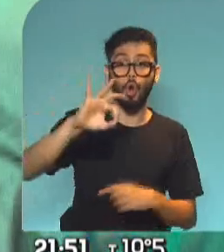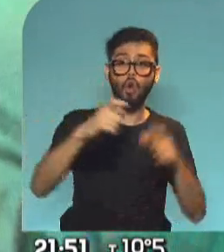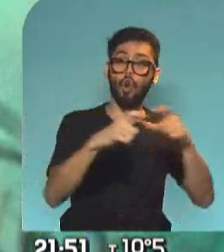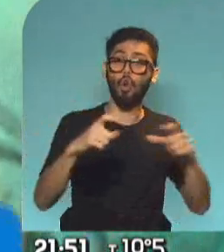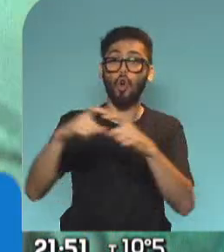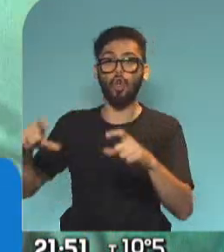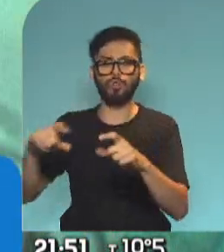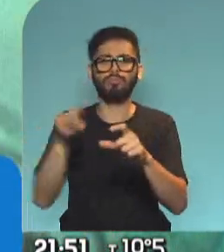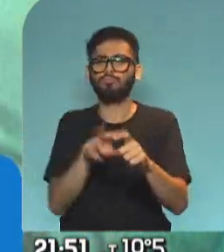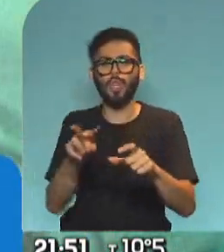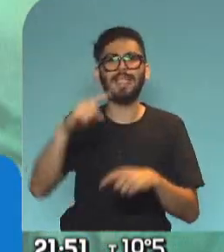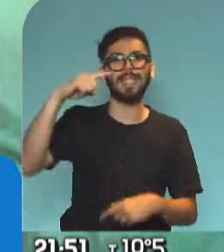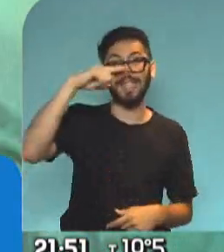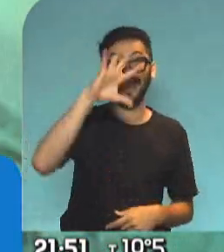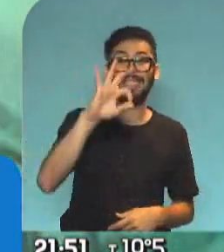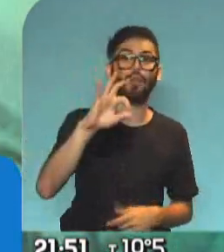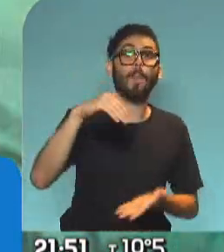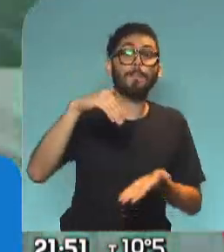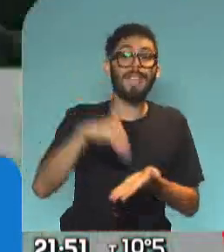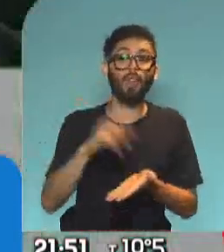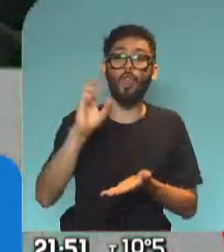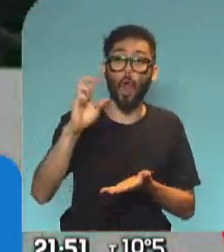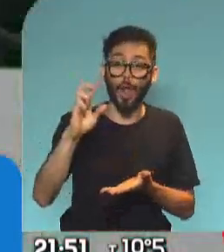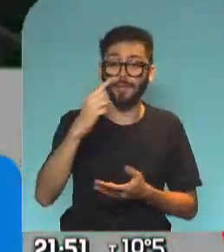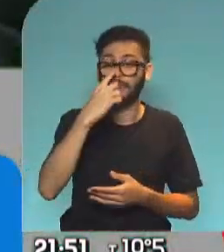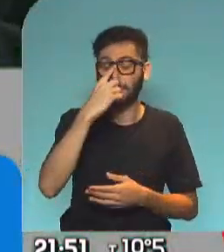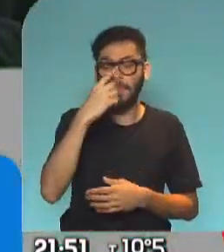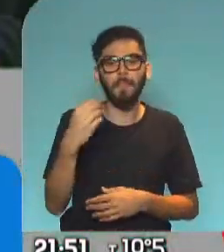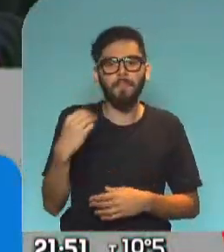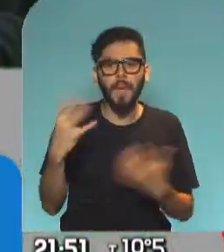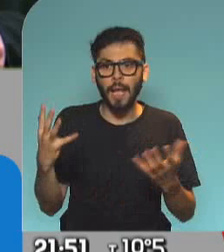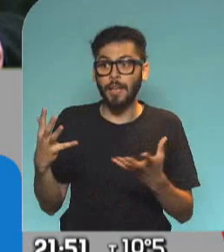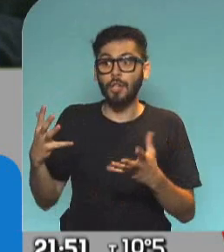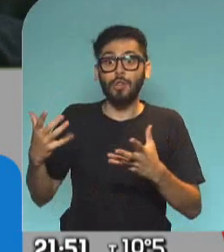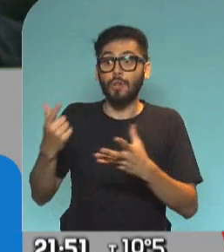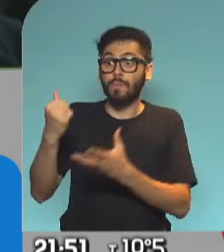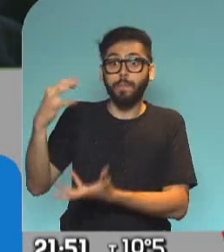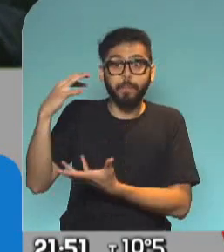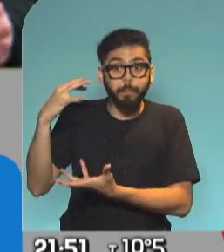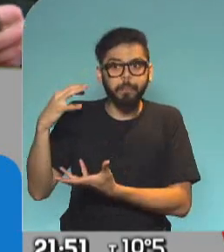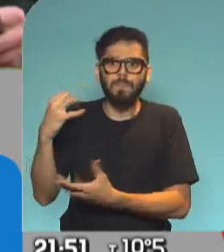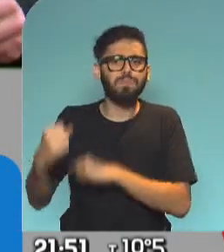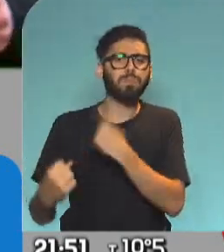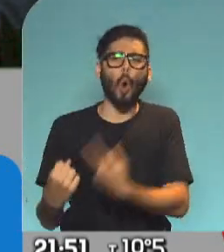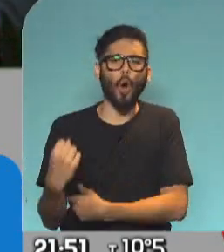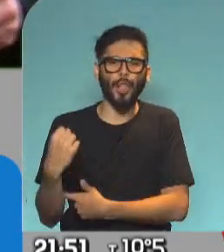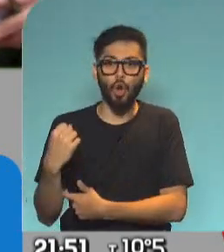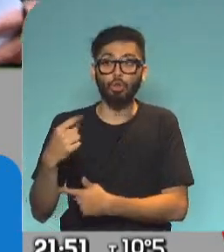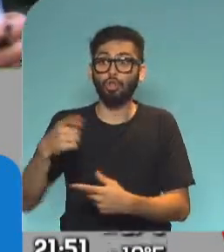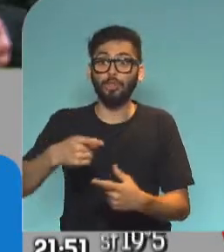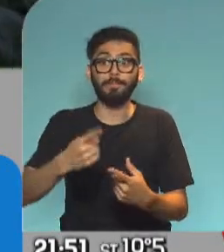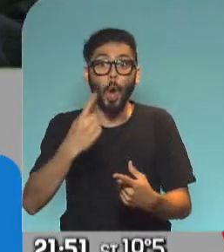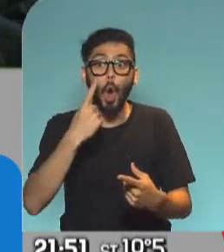millones de dólares justamente para poder despejar aquellos fondos de inversión muy poderosos que han quedado atrapados en estos